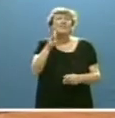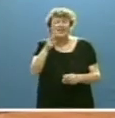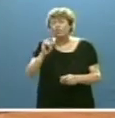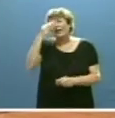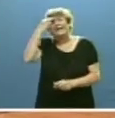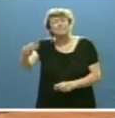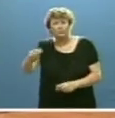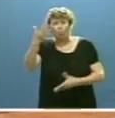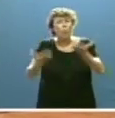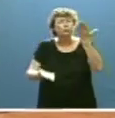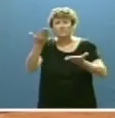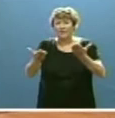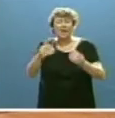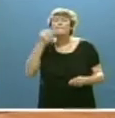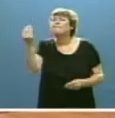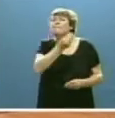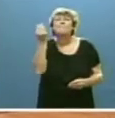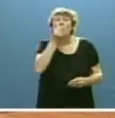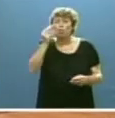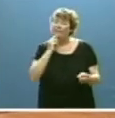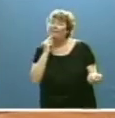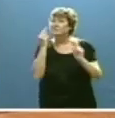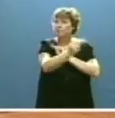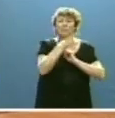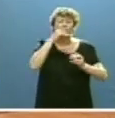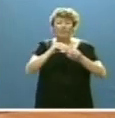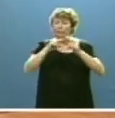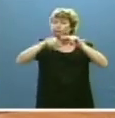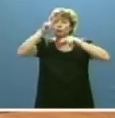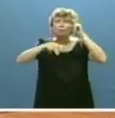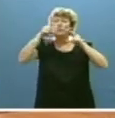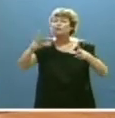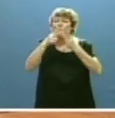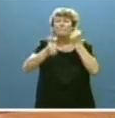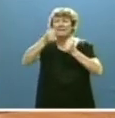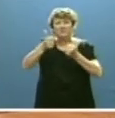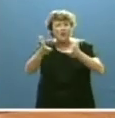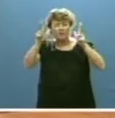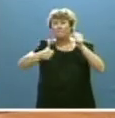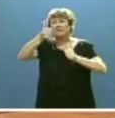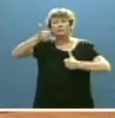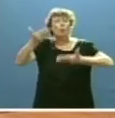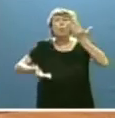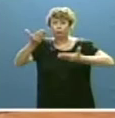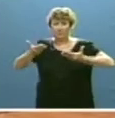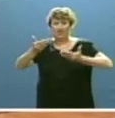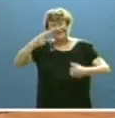la justicia las mejores respuestas para construir una sociedad más libre y más justa, insistiendo en la aplicación práctica